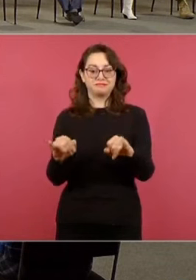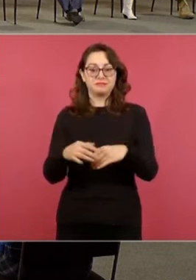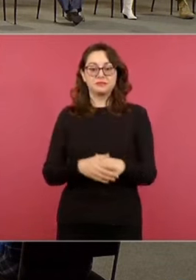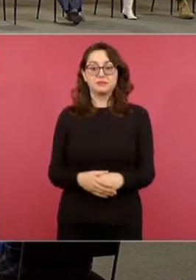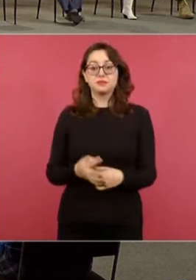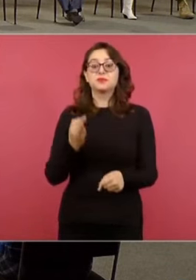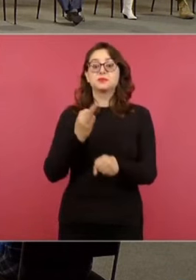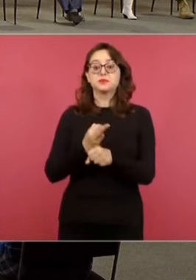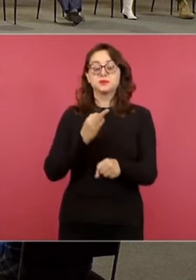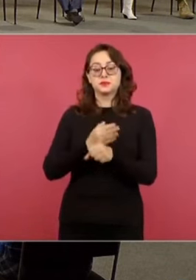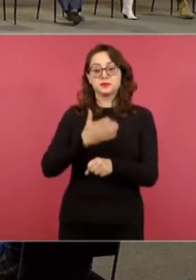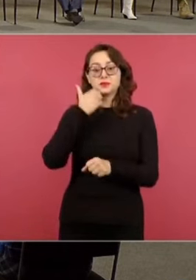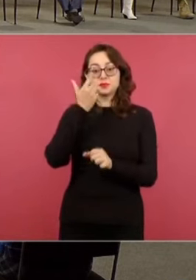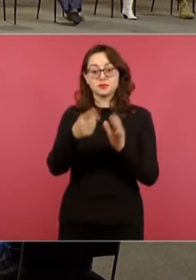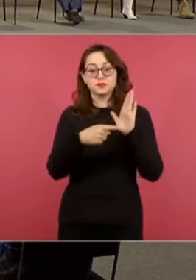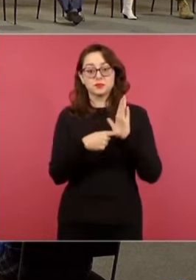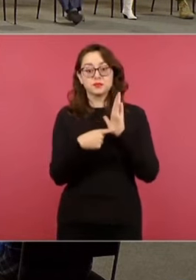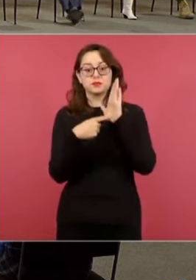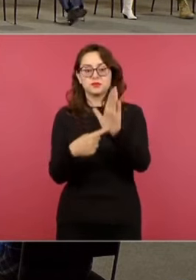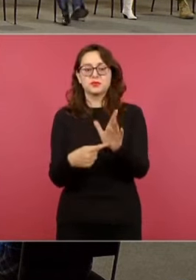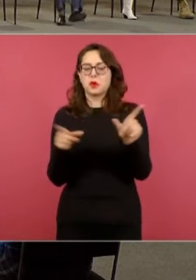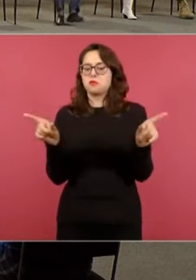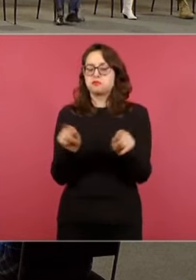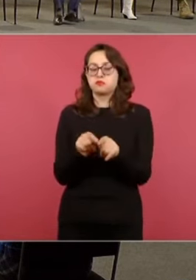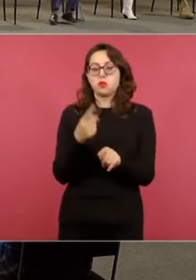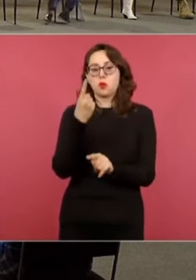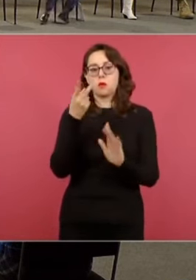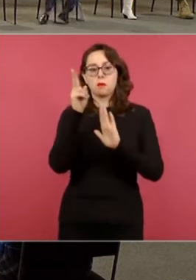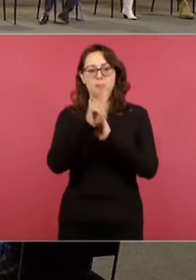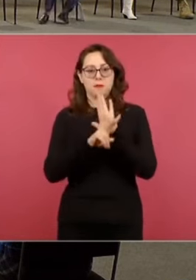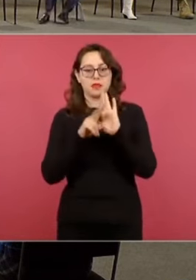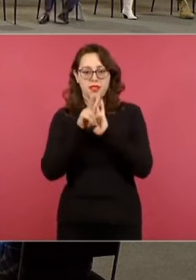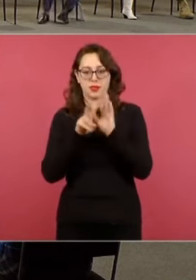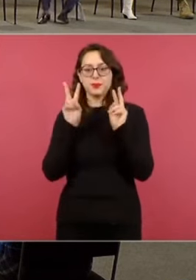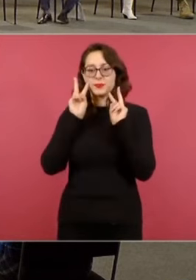muy breve, de un minuto y medio, acerca del avance.